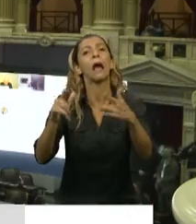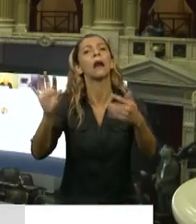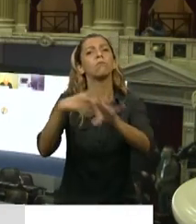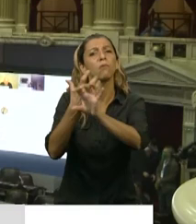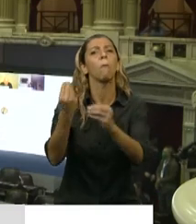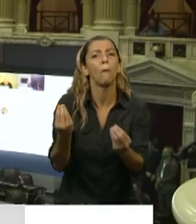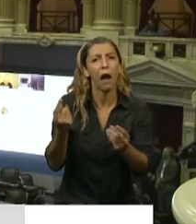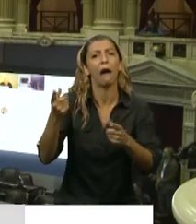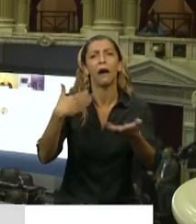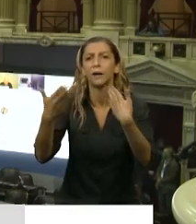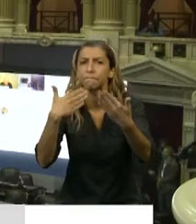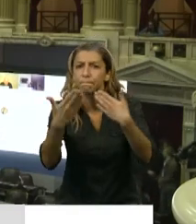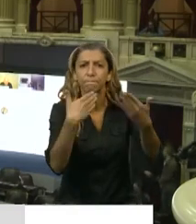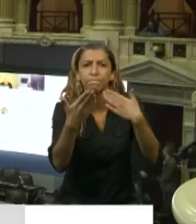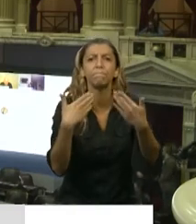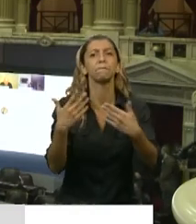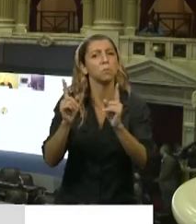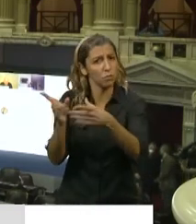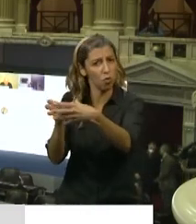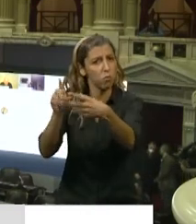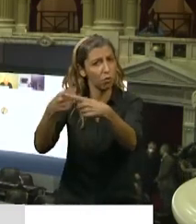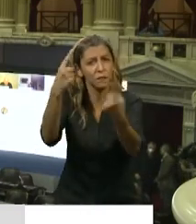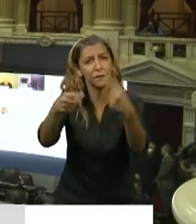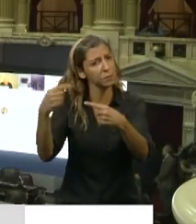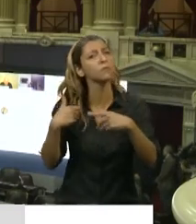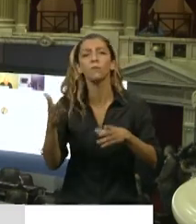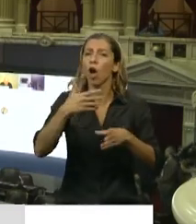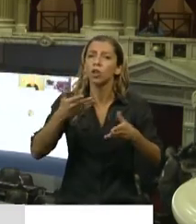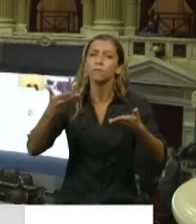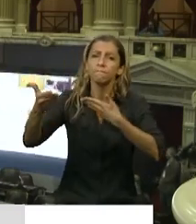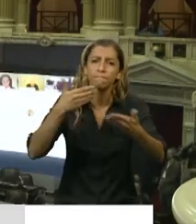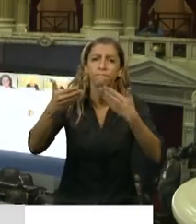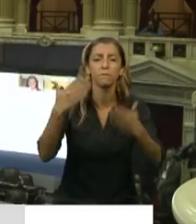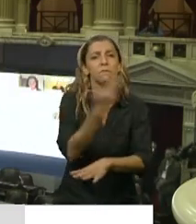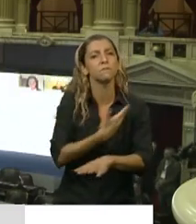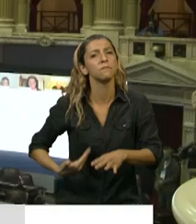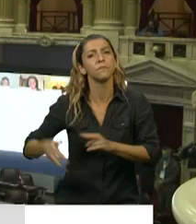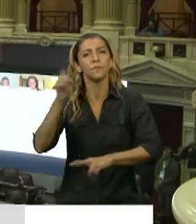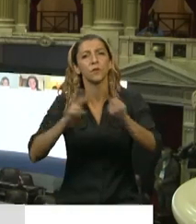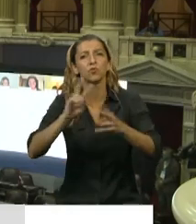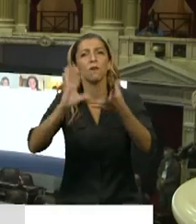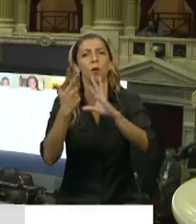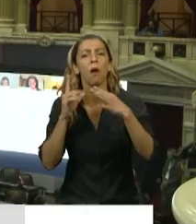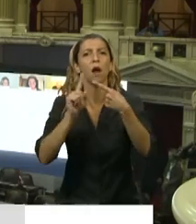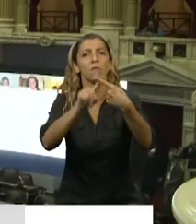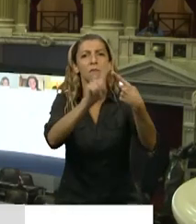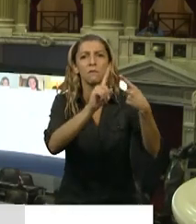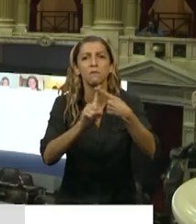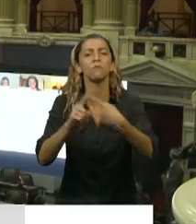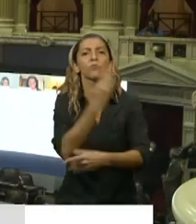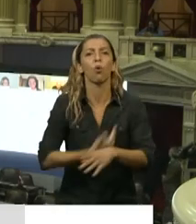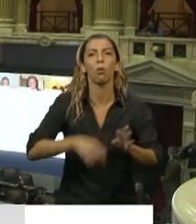opositoras del Congreso de la Nación. El presidente ha hecho un esfuerzo para articular con los distintos gobiernos locales,